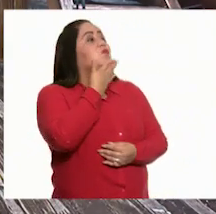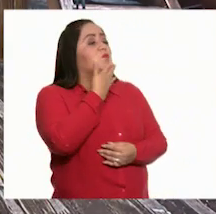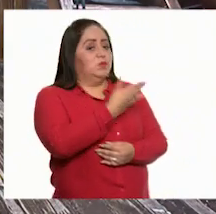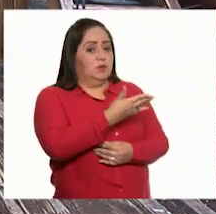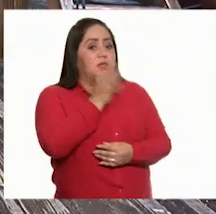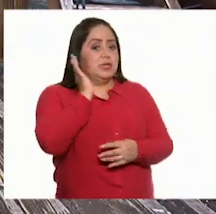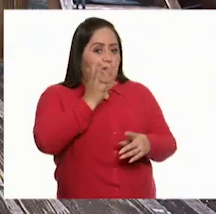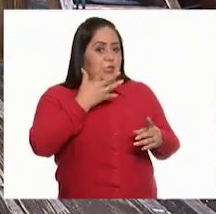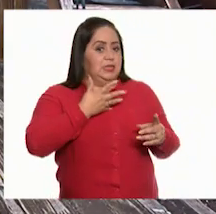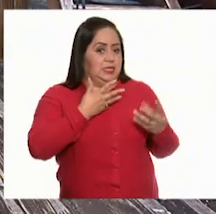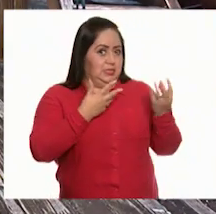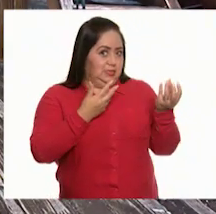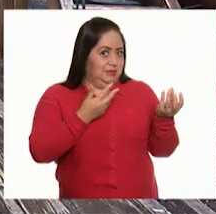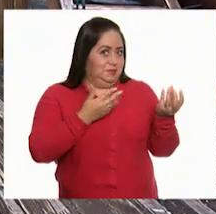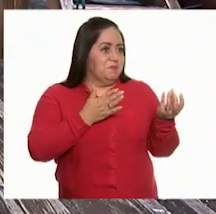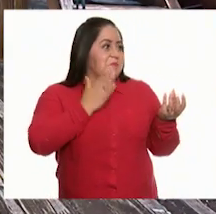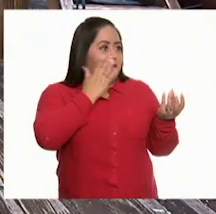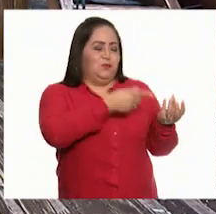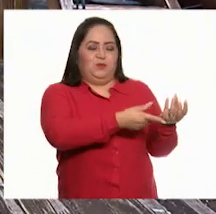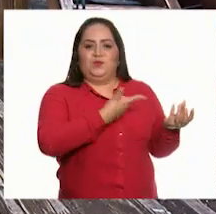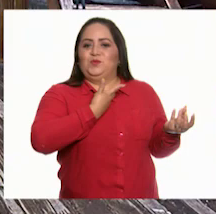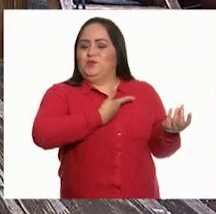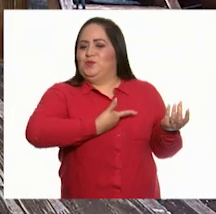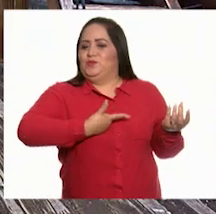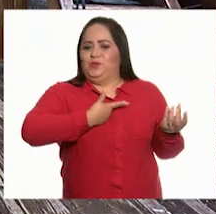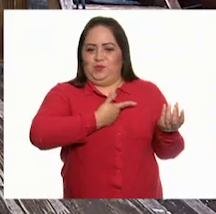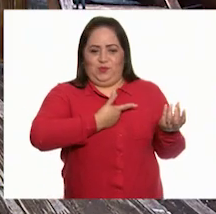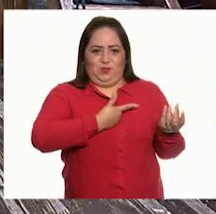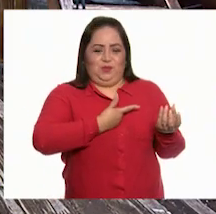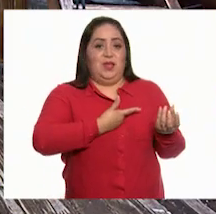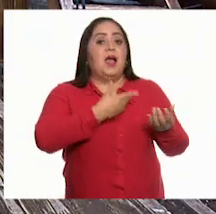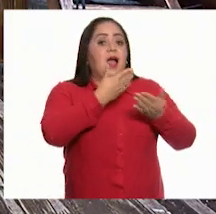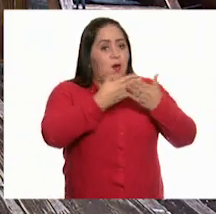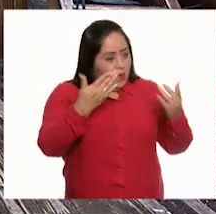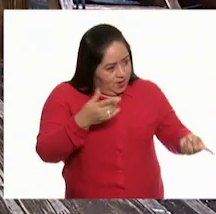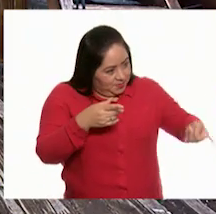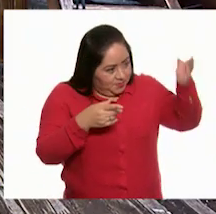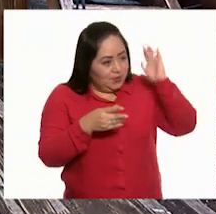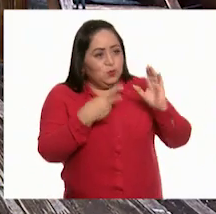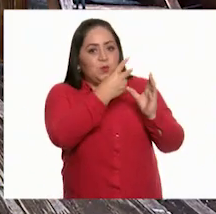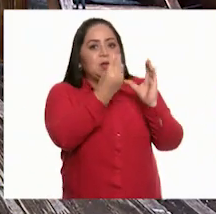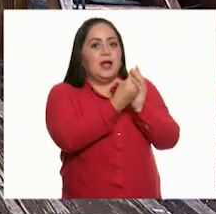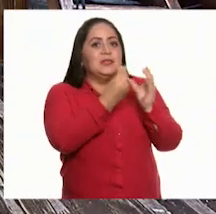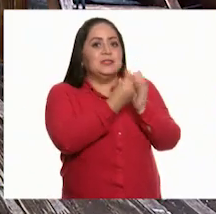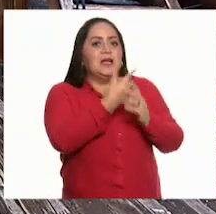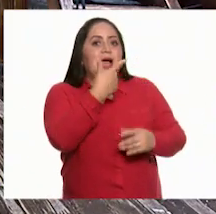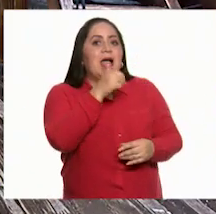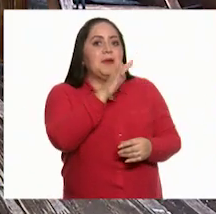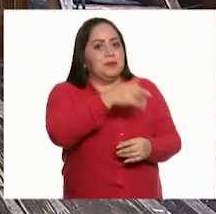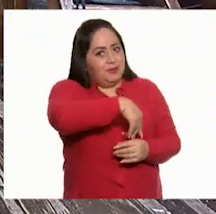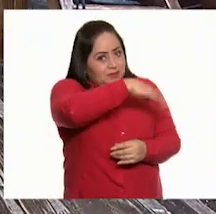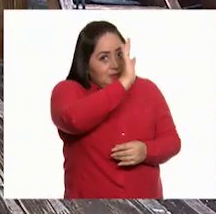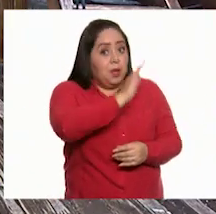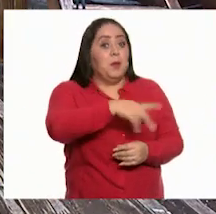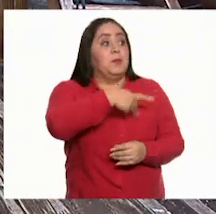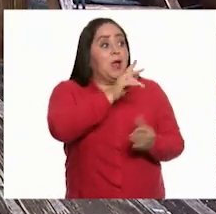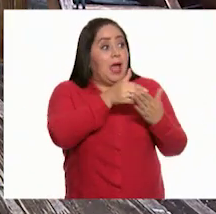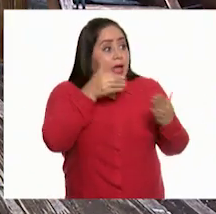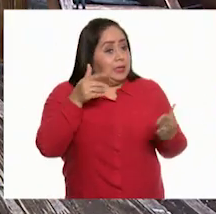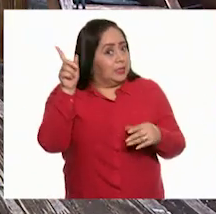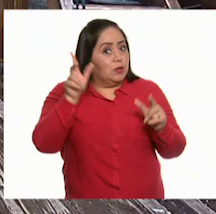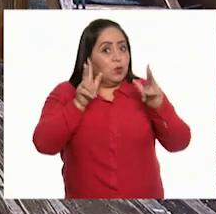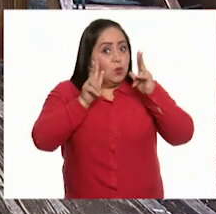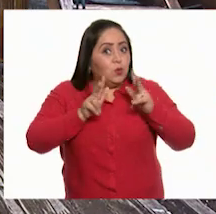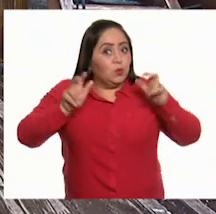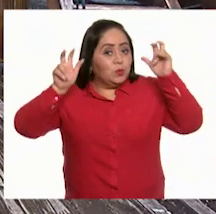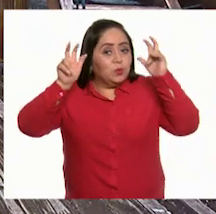Ya tienes tu manzana que tanto te gusta. Así que ve a tu clase con la maestra Gaby. Pero antes, vamos con ajo